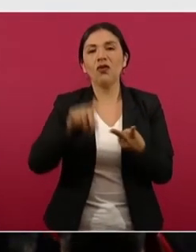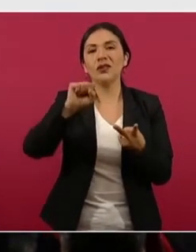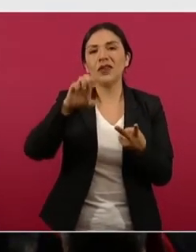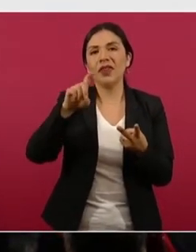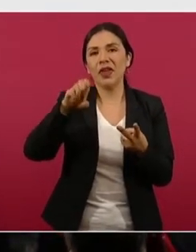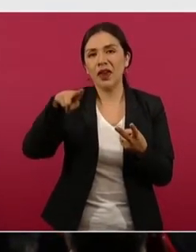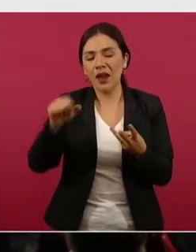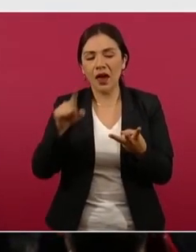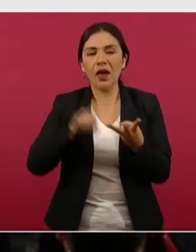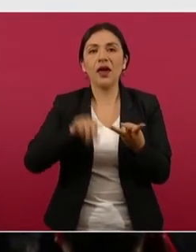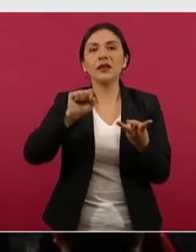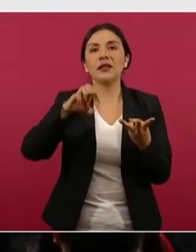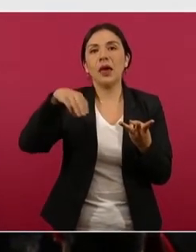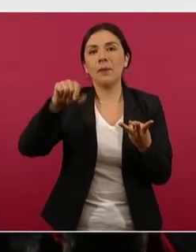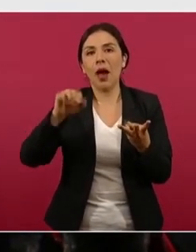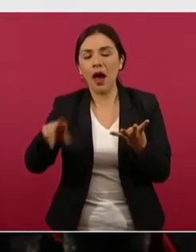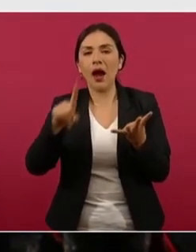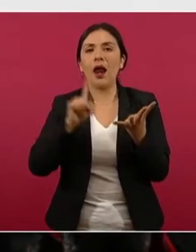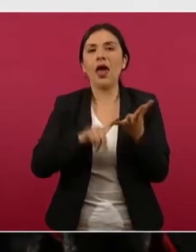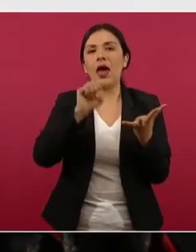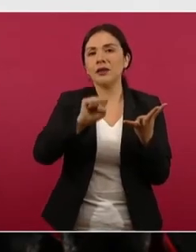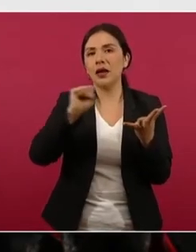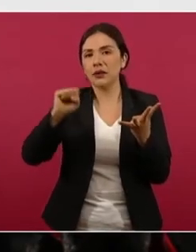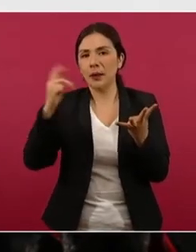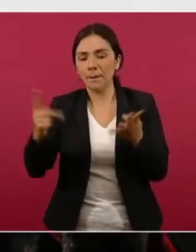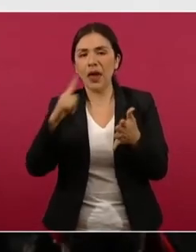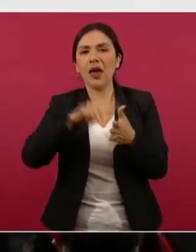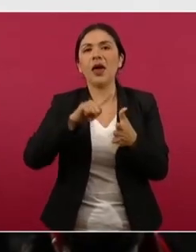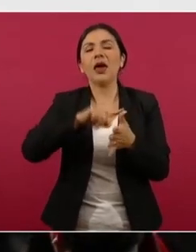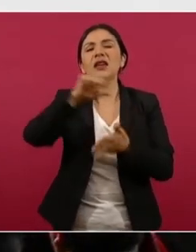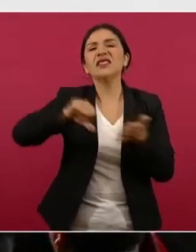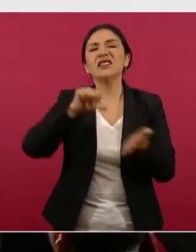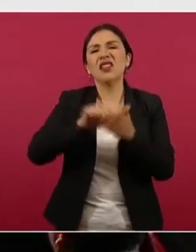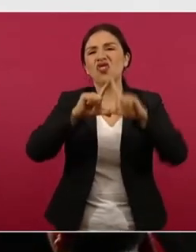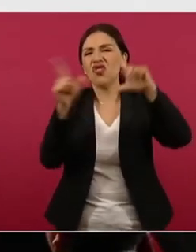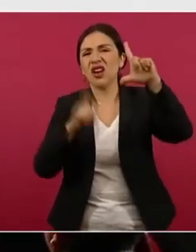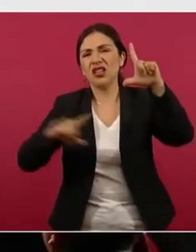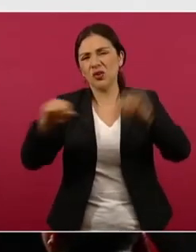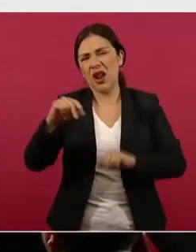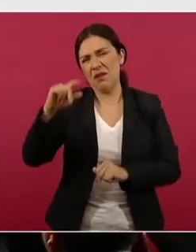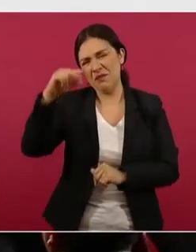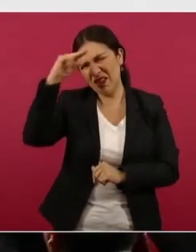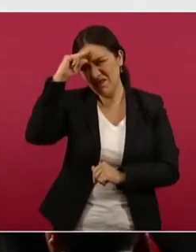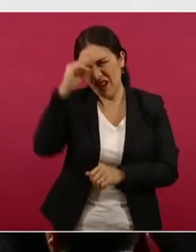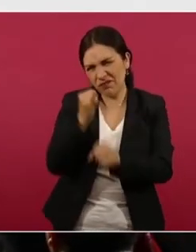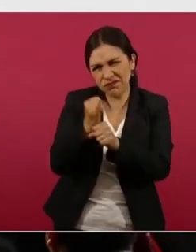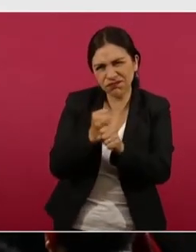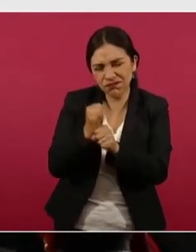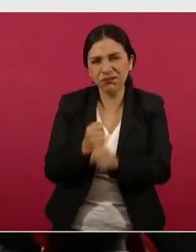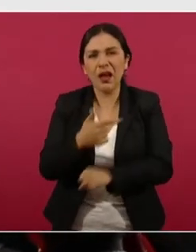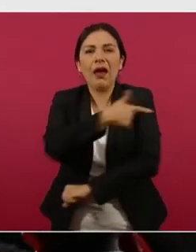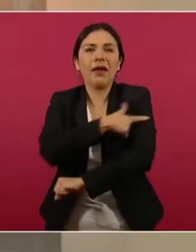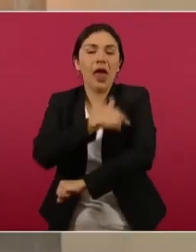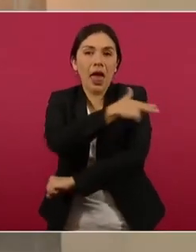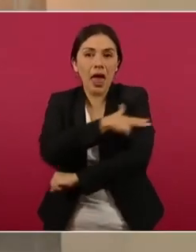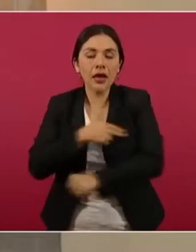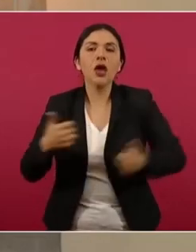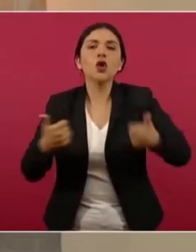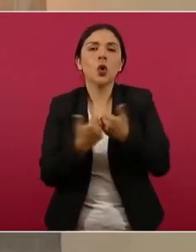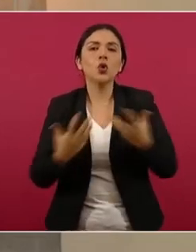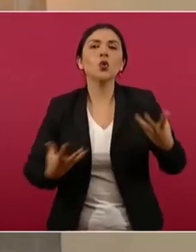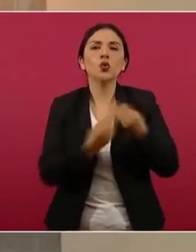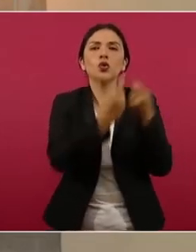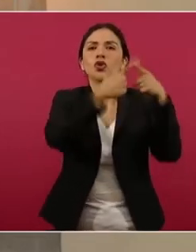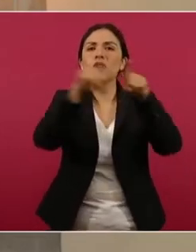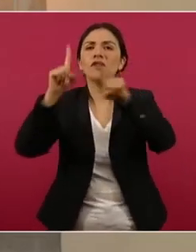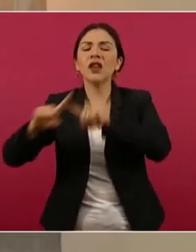Secretaría de Marina, Secretaría de Seguridad Pública, Centro Nacional de Inteligencia, Guardia Nacional, en coordinación con la Secretaría